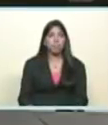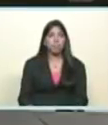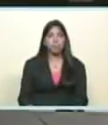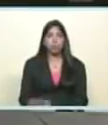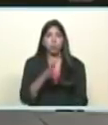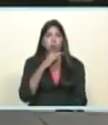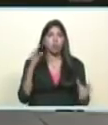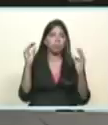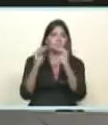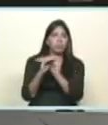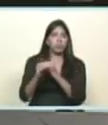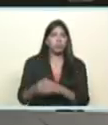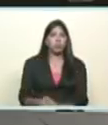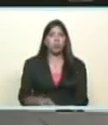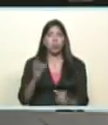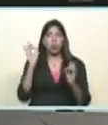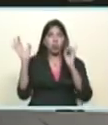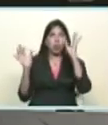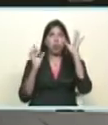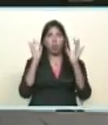incoherencia improvisación